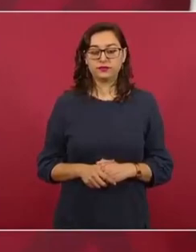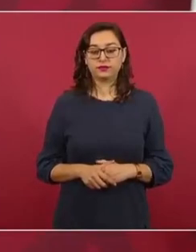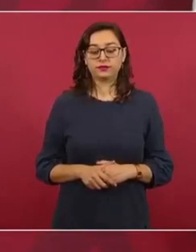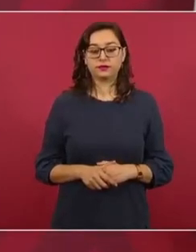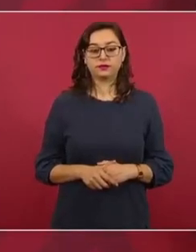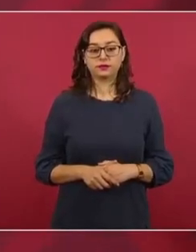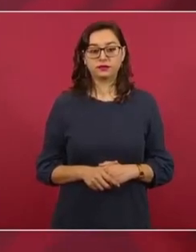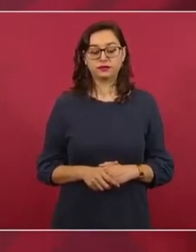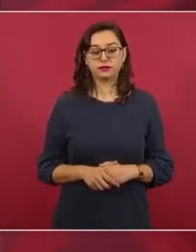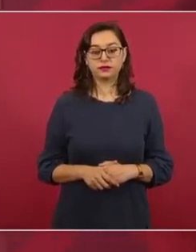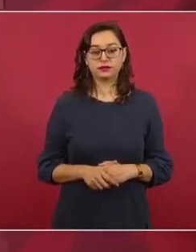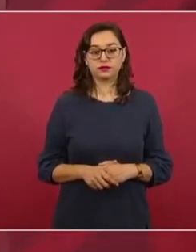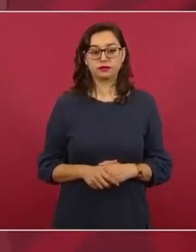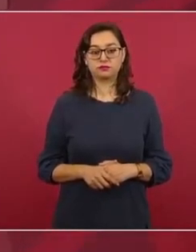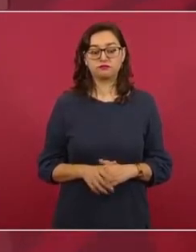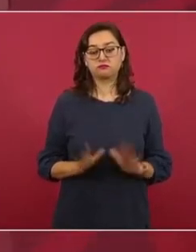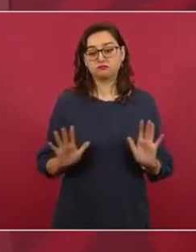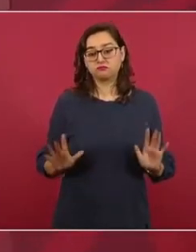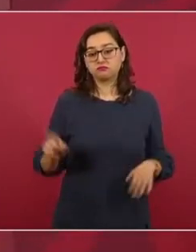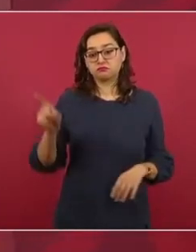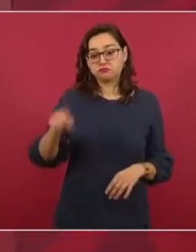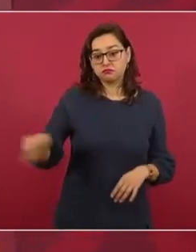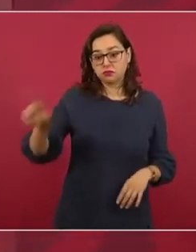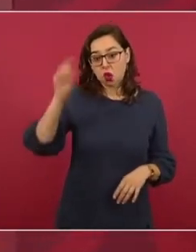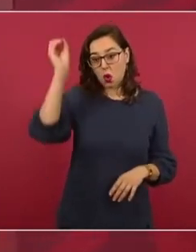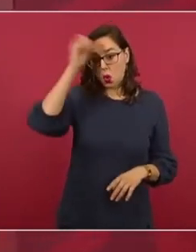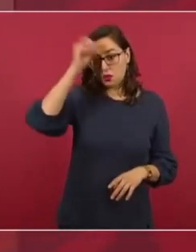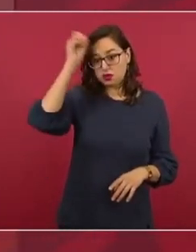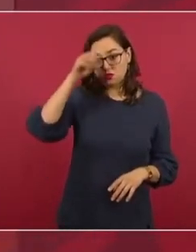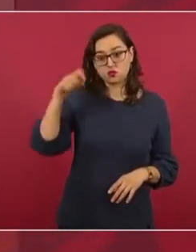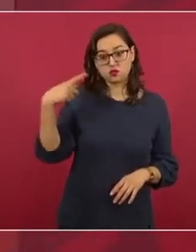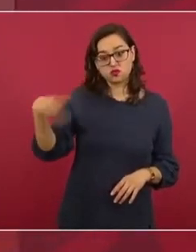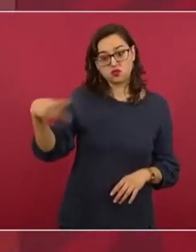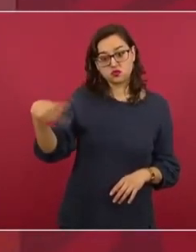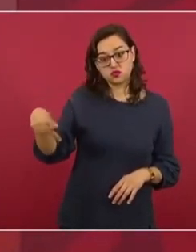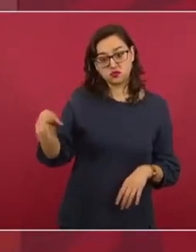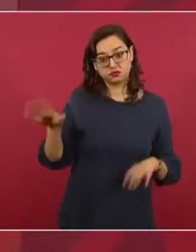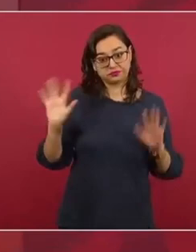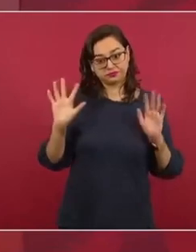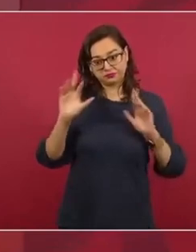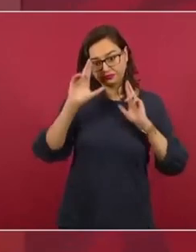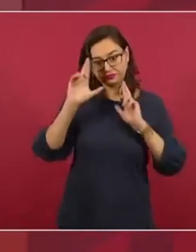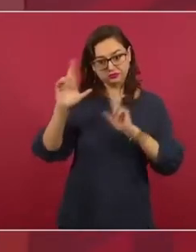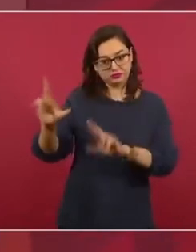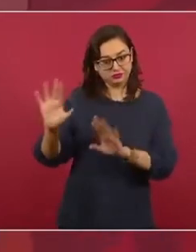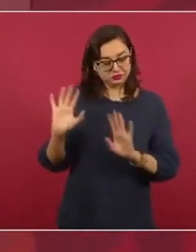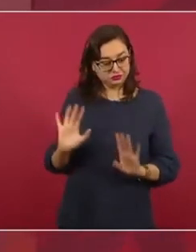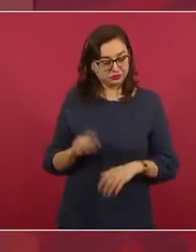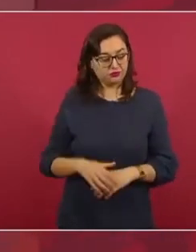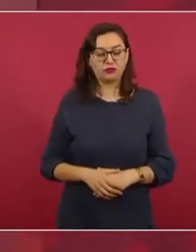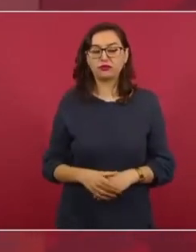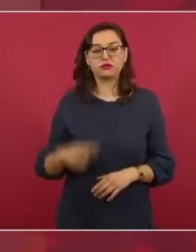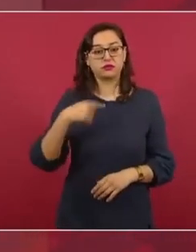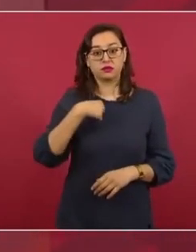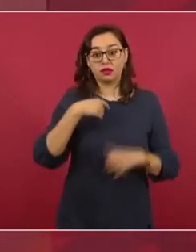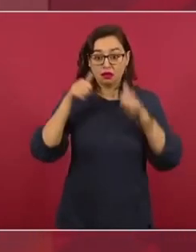opinión muy respetuosa, no engancharnos en eso.